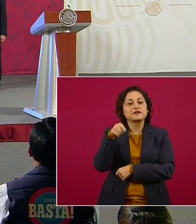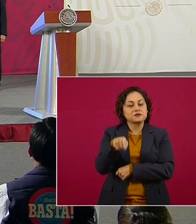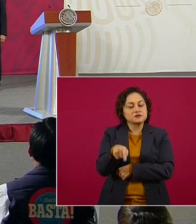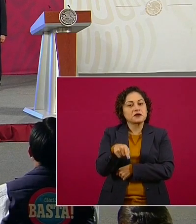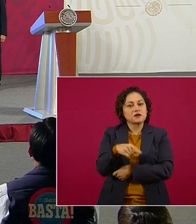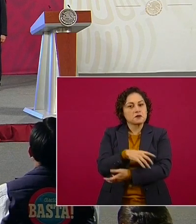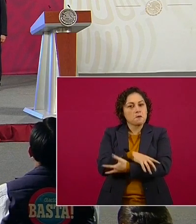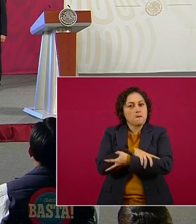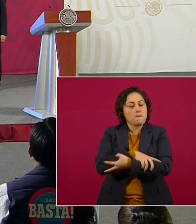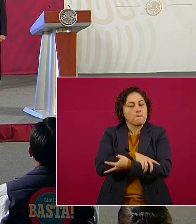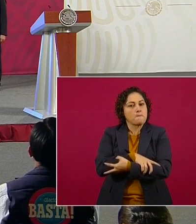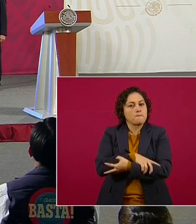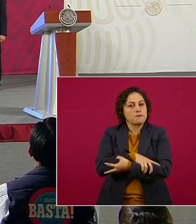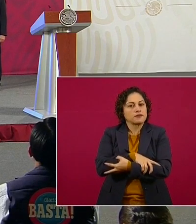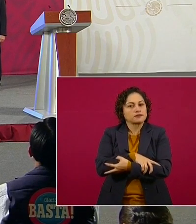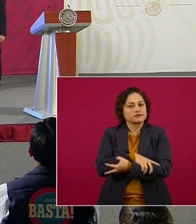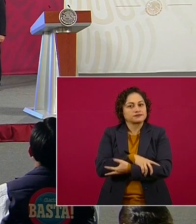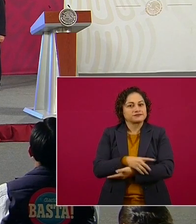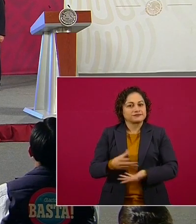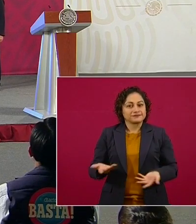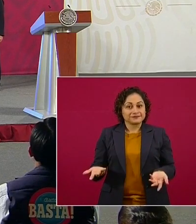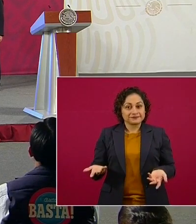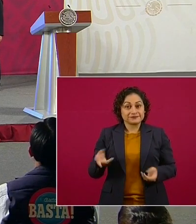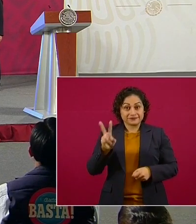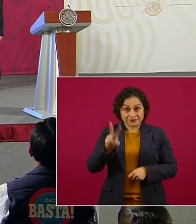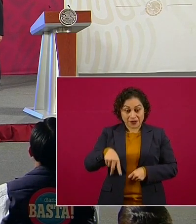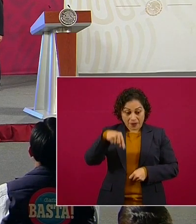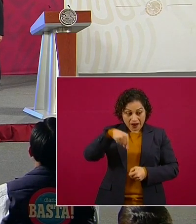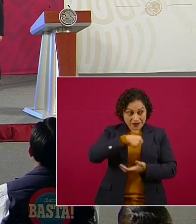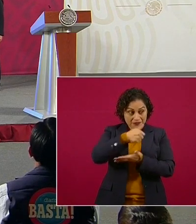es muy solidaria.